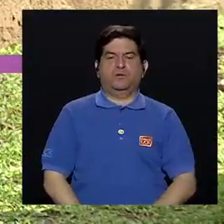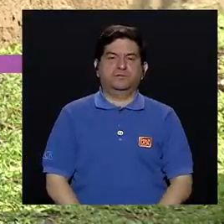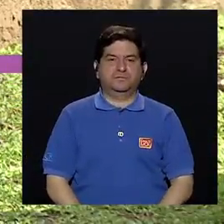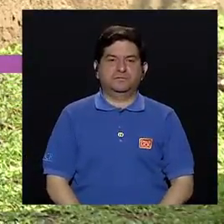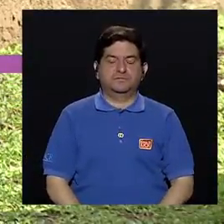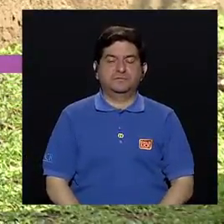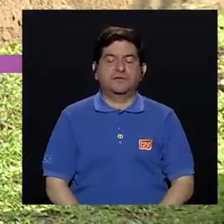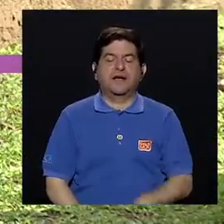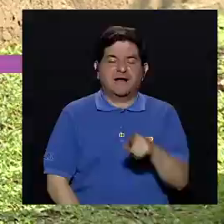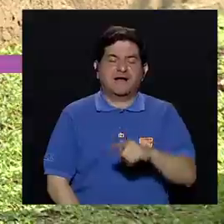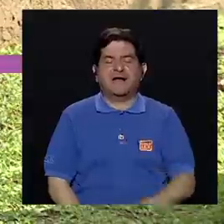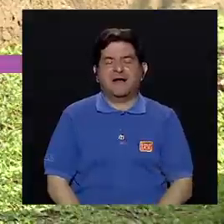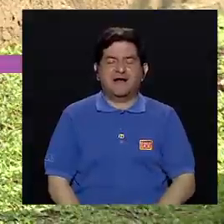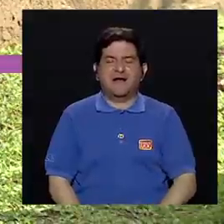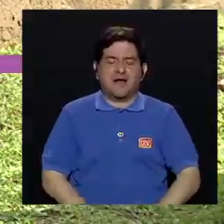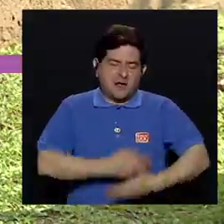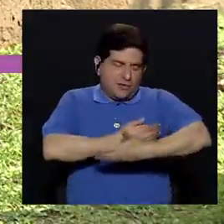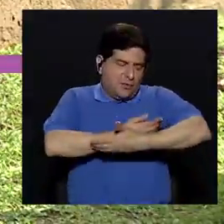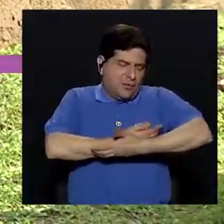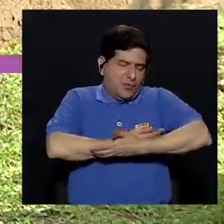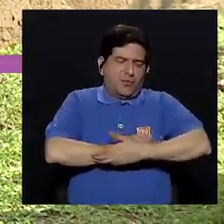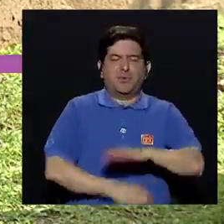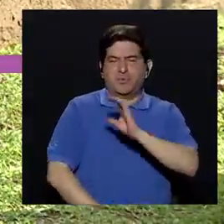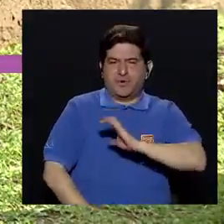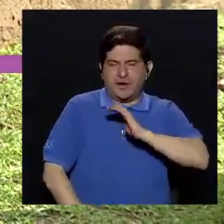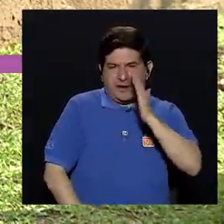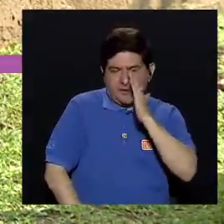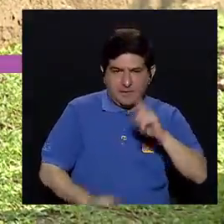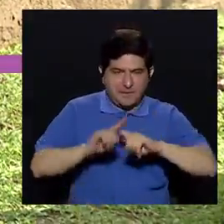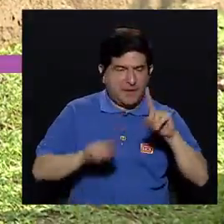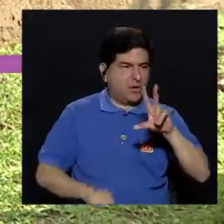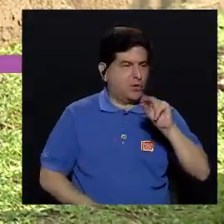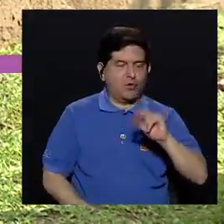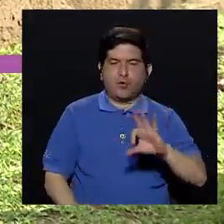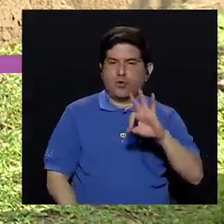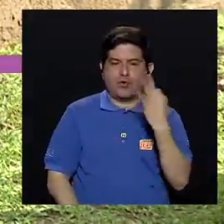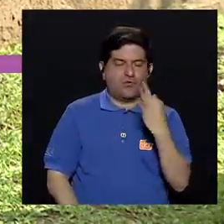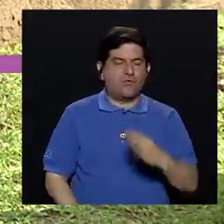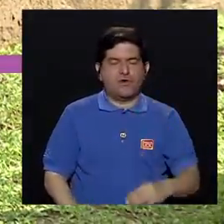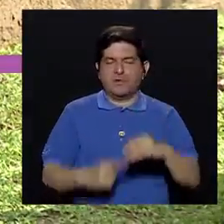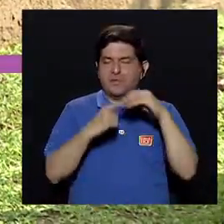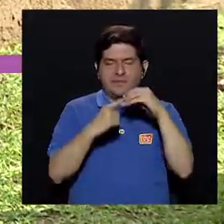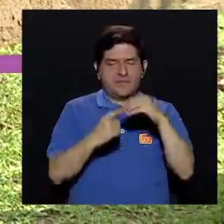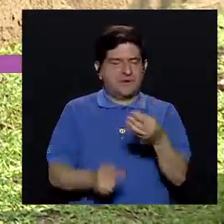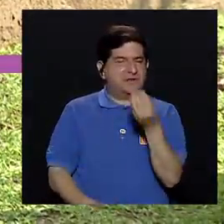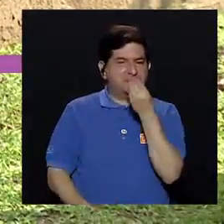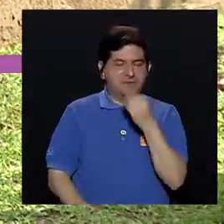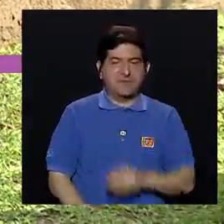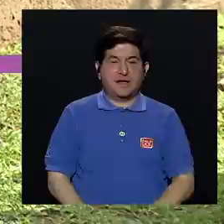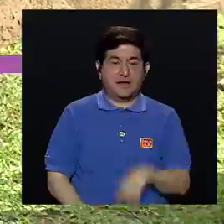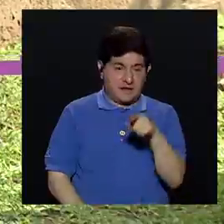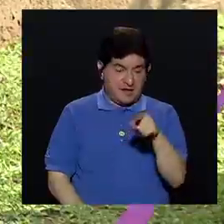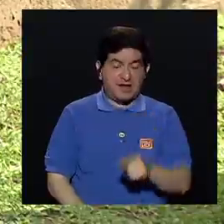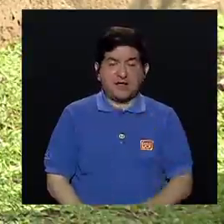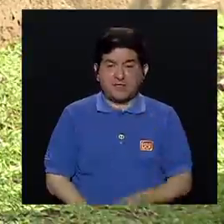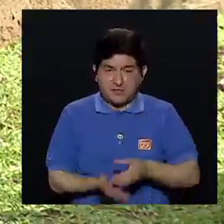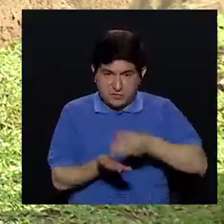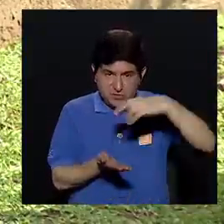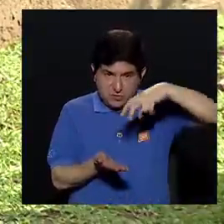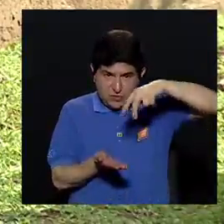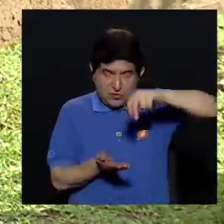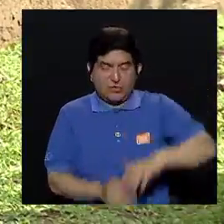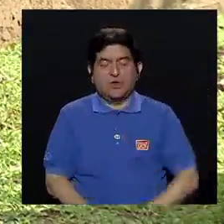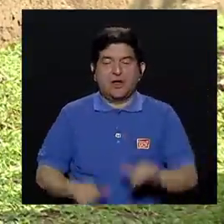el calor materno que se lo ponga pero que no va ser la fuente principal de alimentación. Si esos biberones esos biberones gracias a Dios la